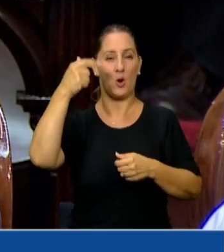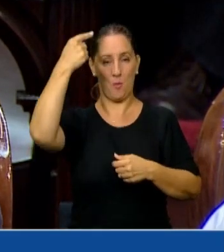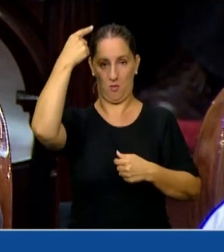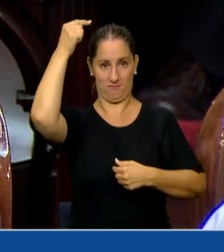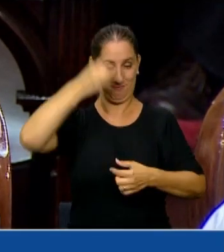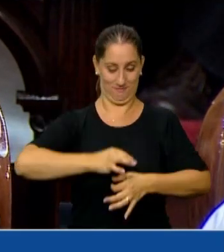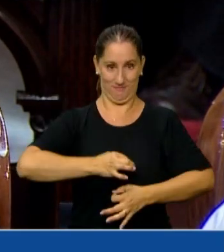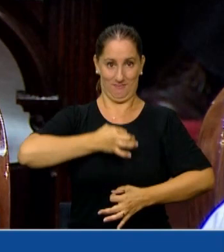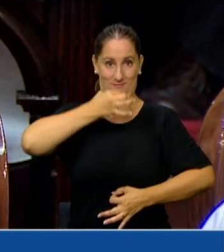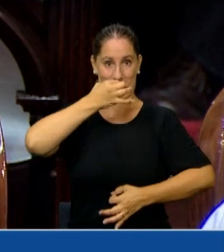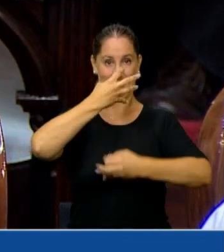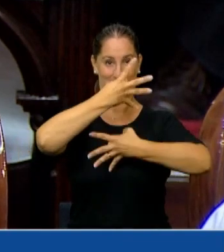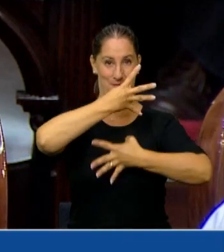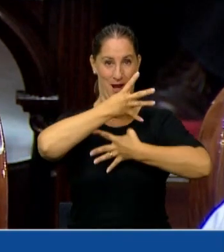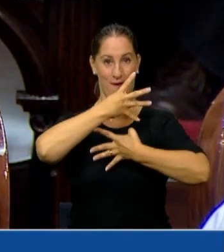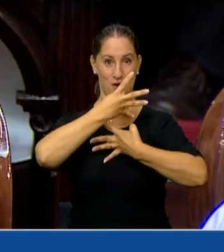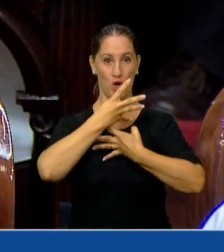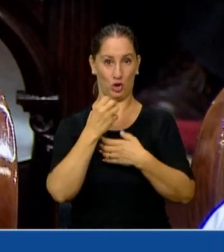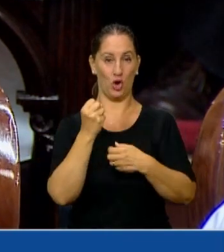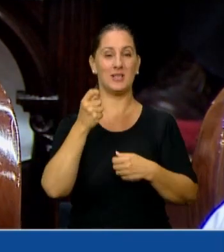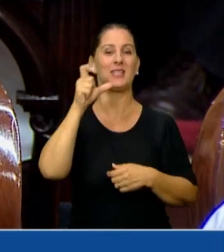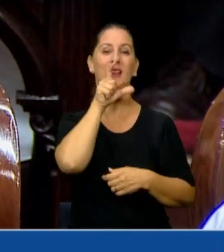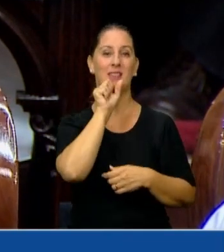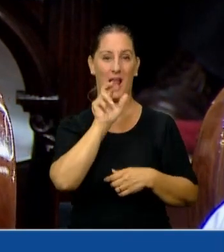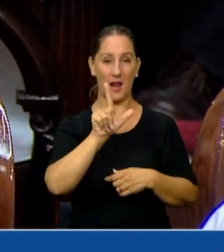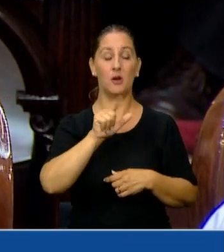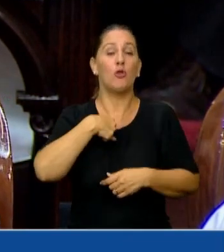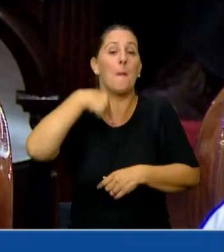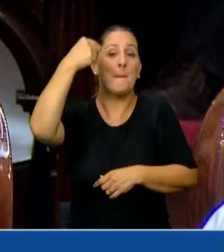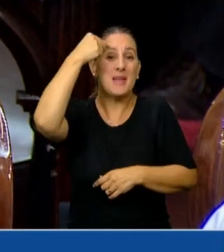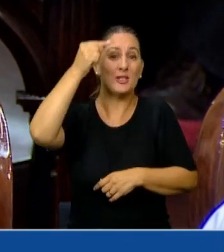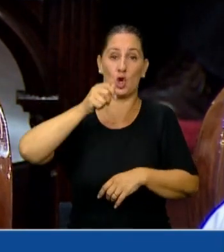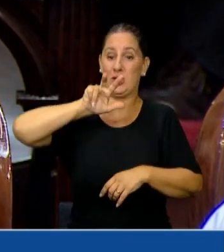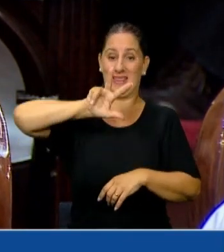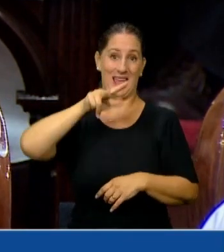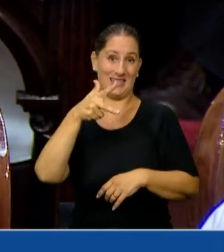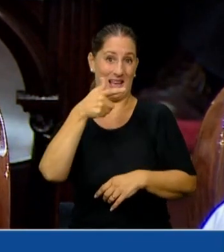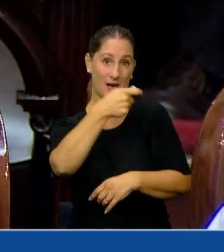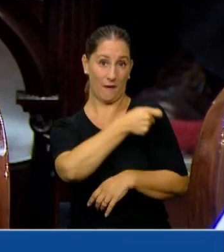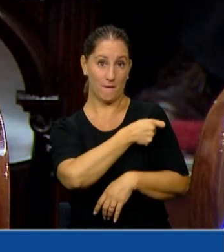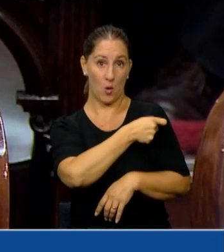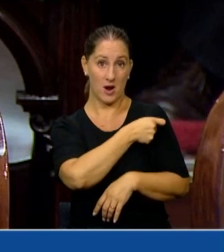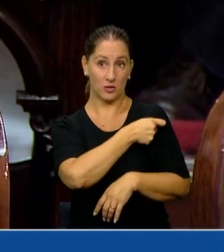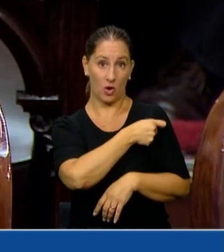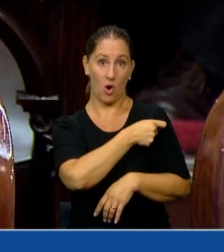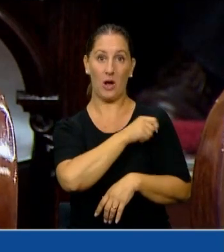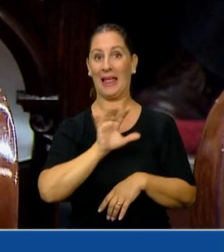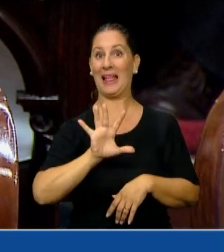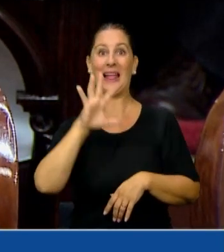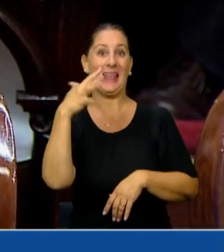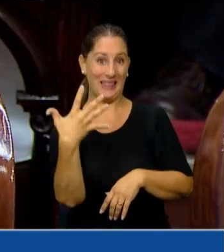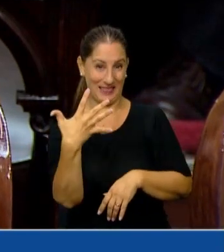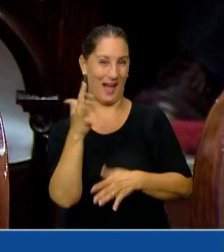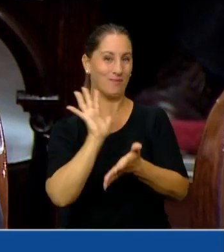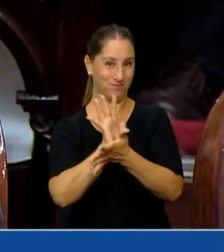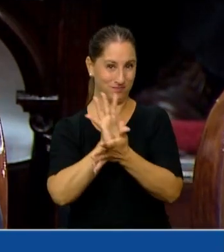cual yo creo que al menos para poner el tercer refuerzo, le hace quinta dosis,